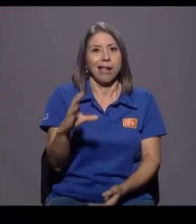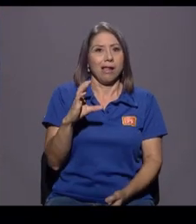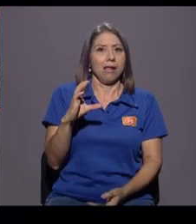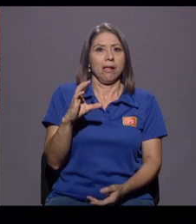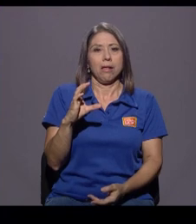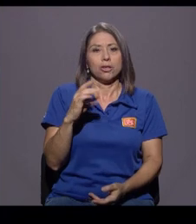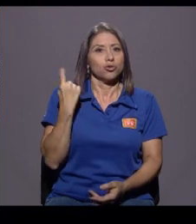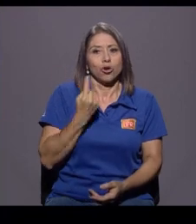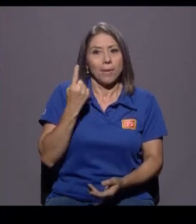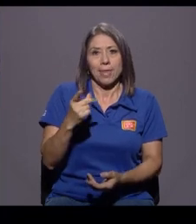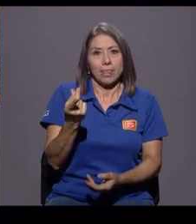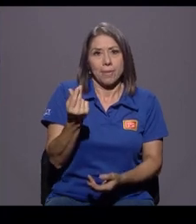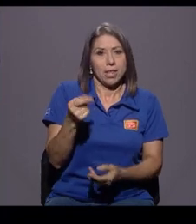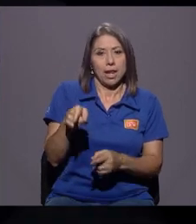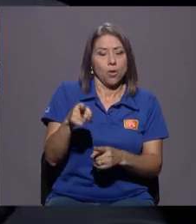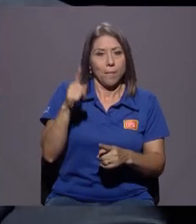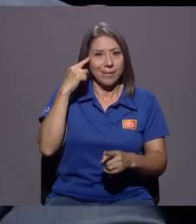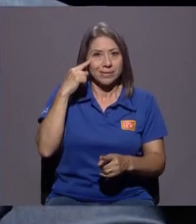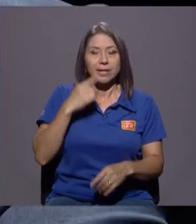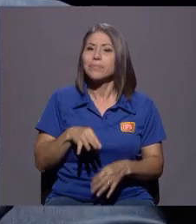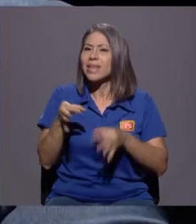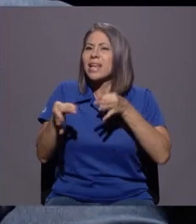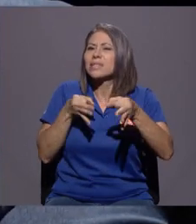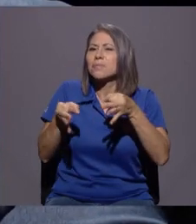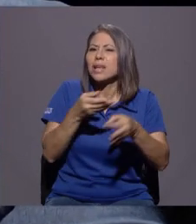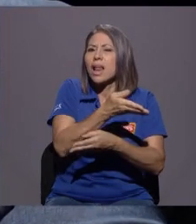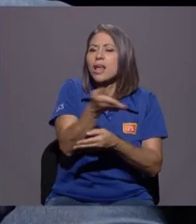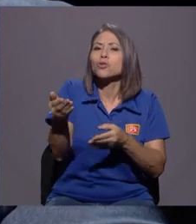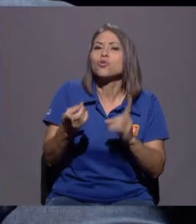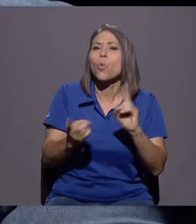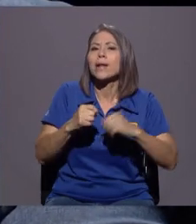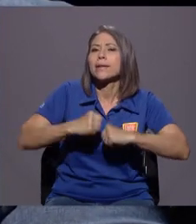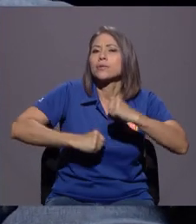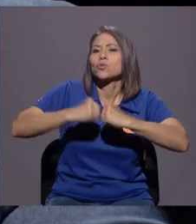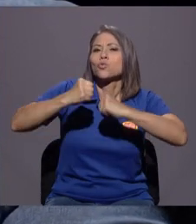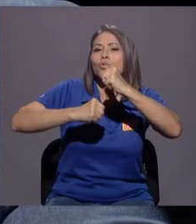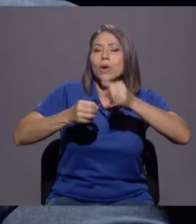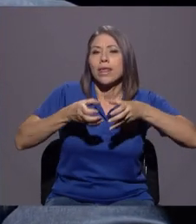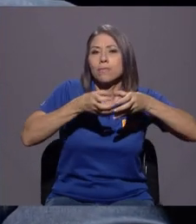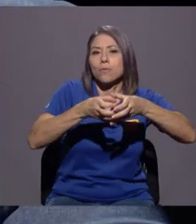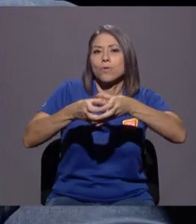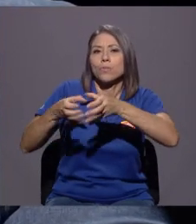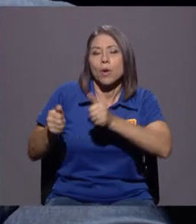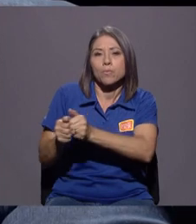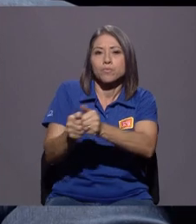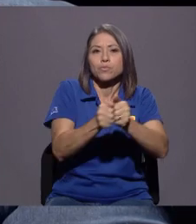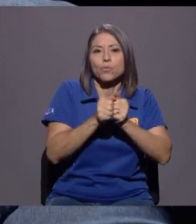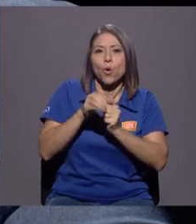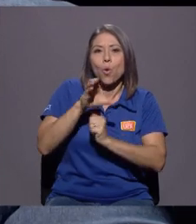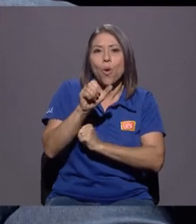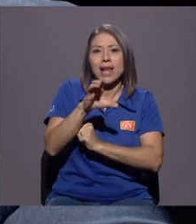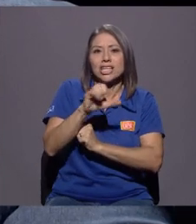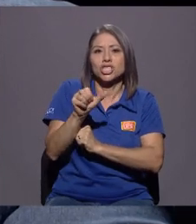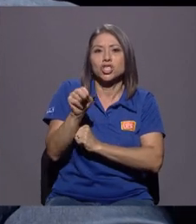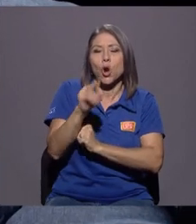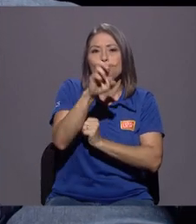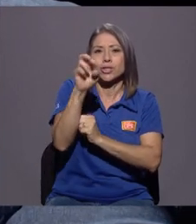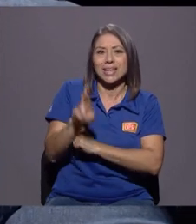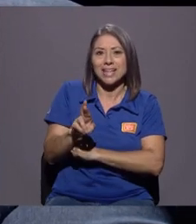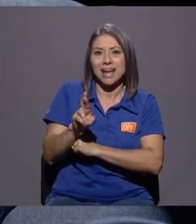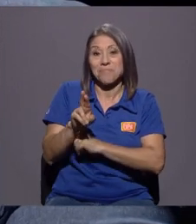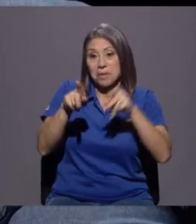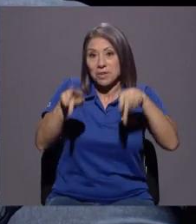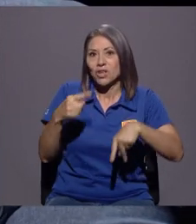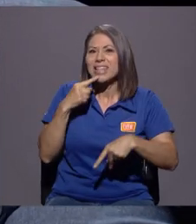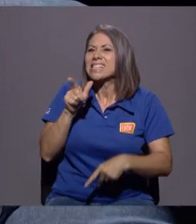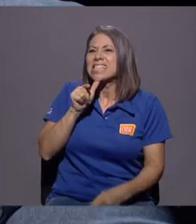dinero que se gana, si se puede, ¿verdad? Bueno, explíquenle a gente un poco la estructura de Coalición Costa Rica para que la entienda, porque todo el mundo dice, ¿quién es Alejandra? ¿Qué